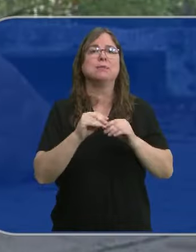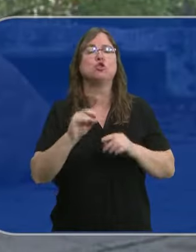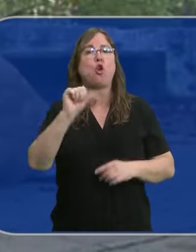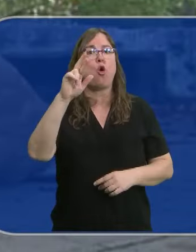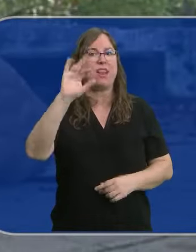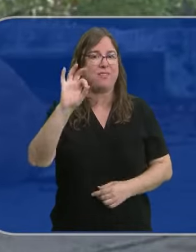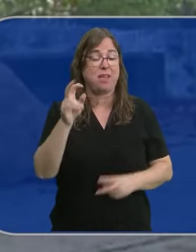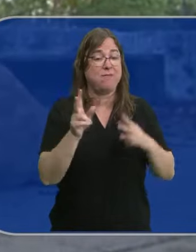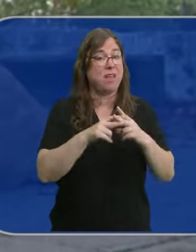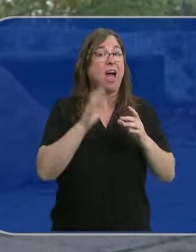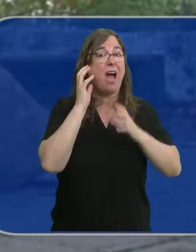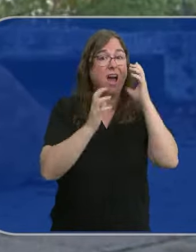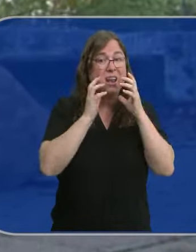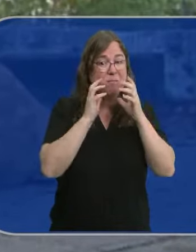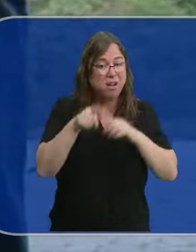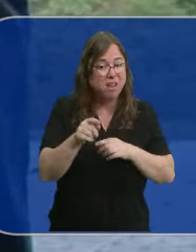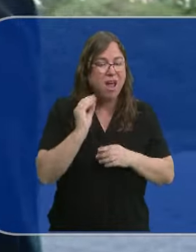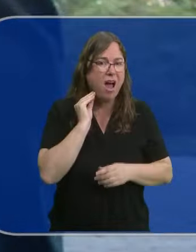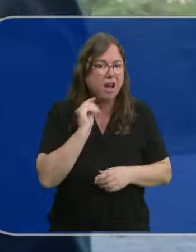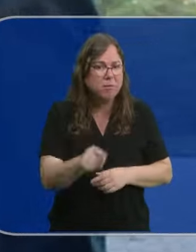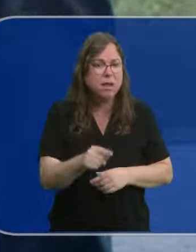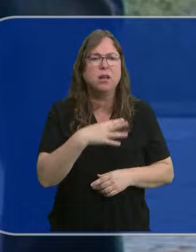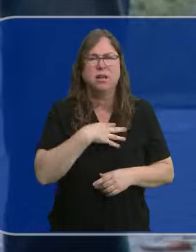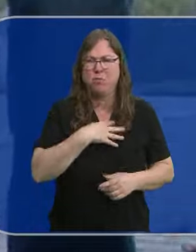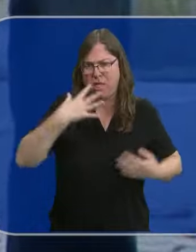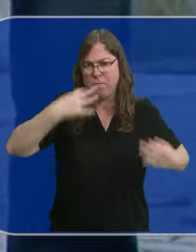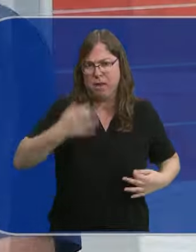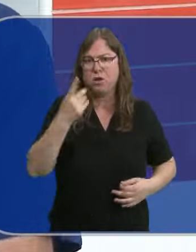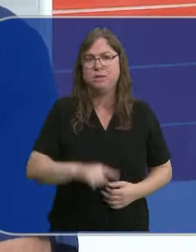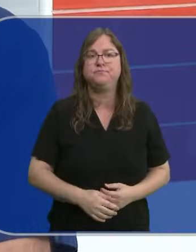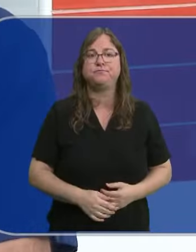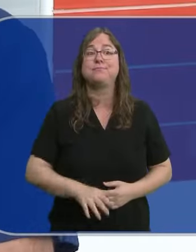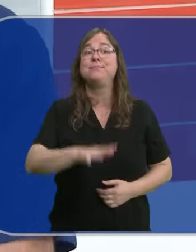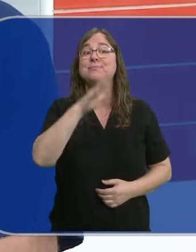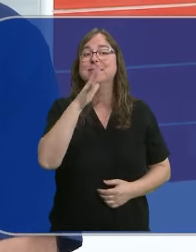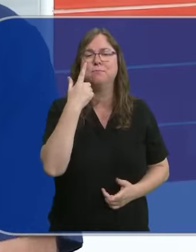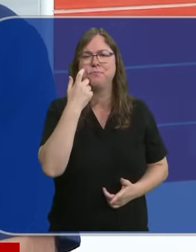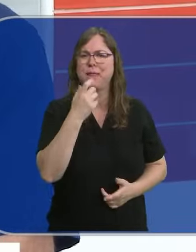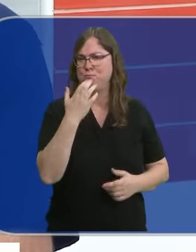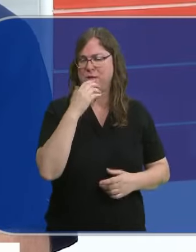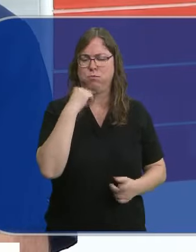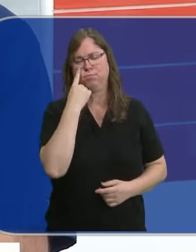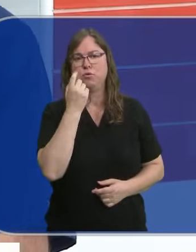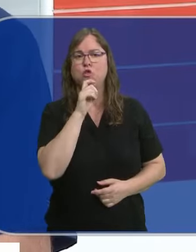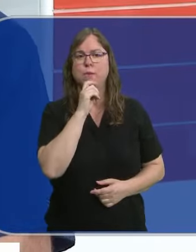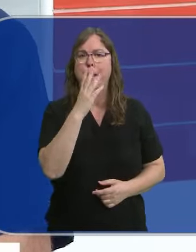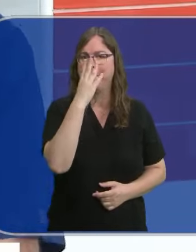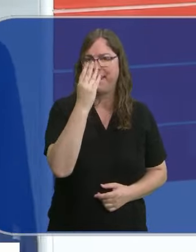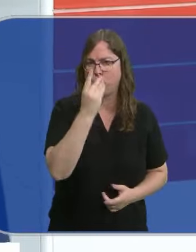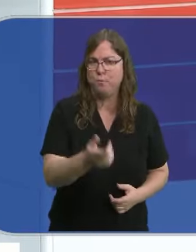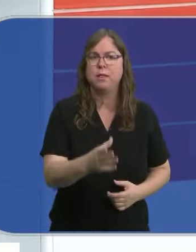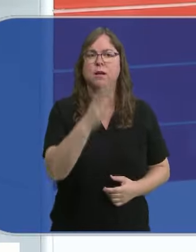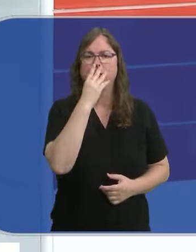En el caso de los animales las garrapatas pueden ser también sumamente peligrosas. ¿Qué vas a notar? Pues que el perro en principio